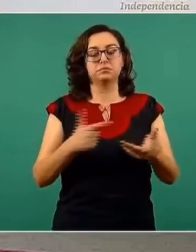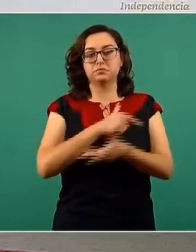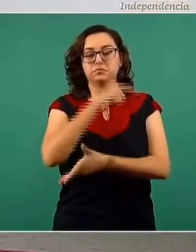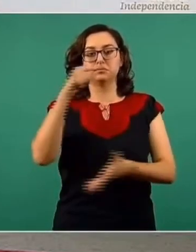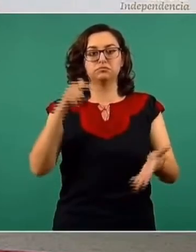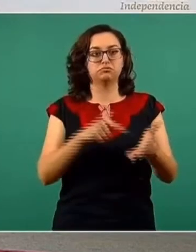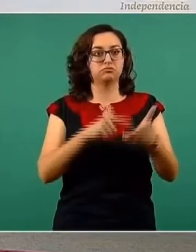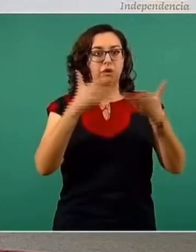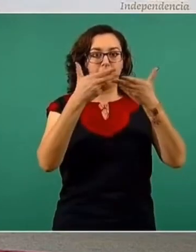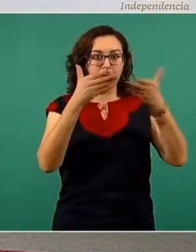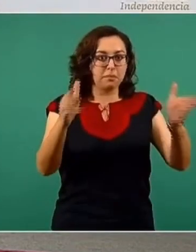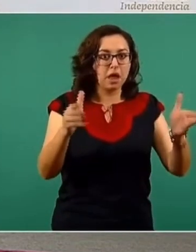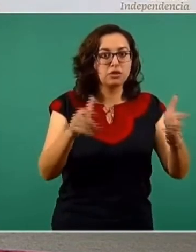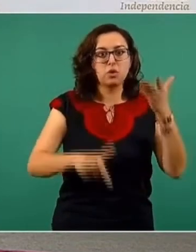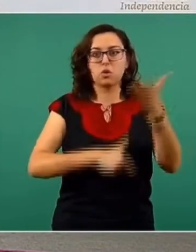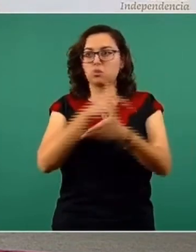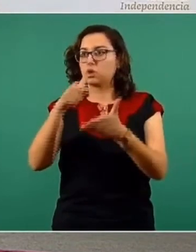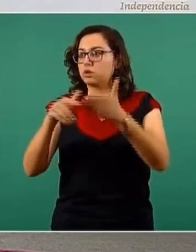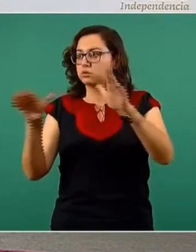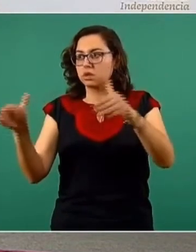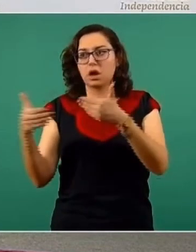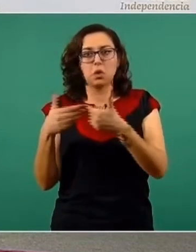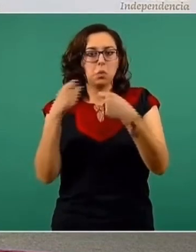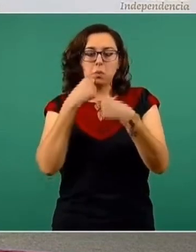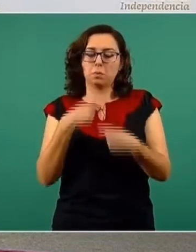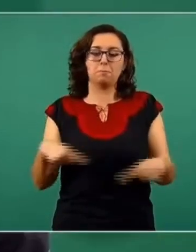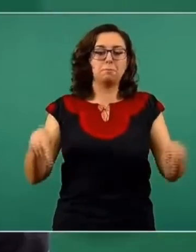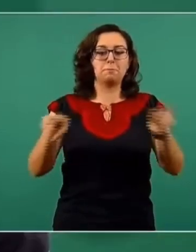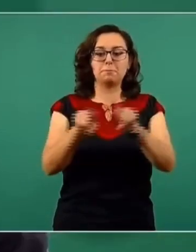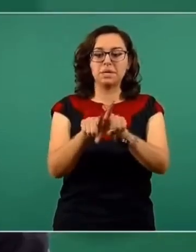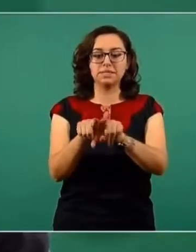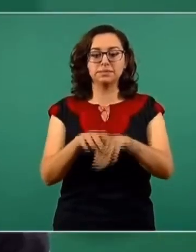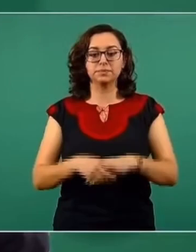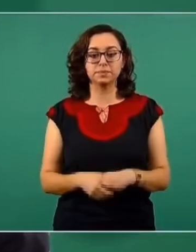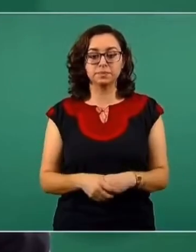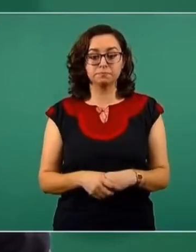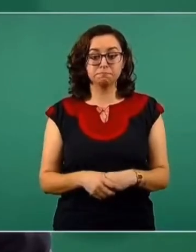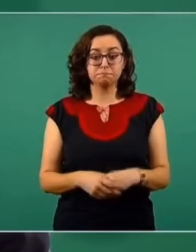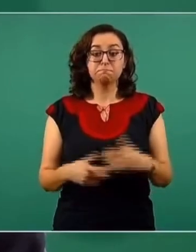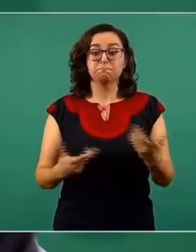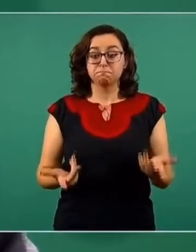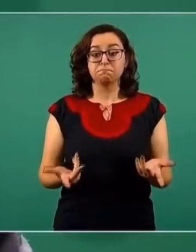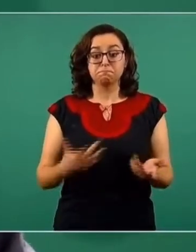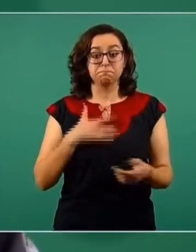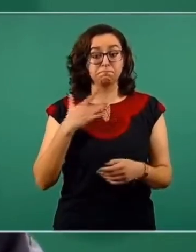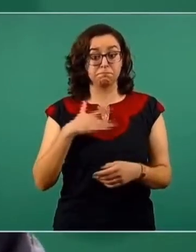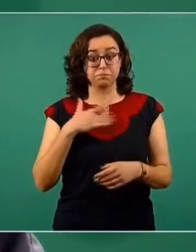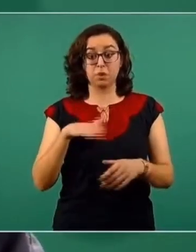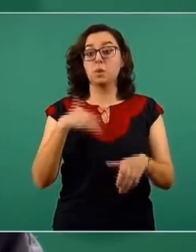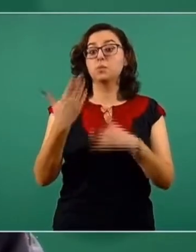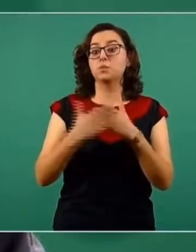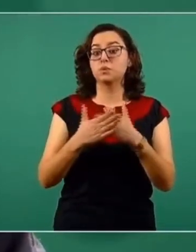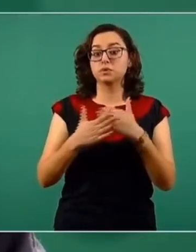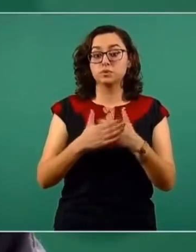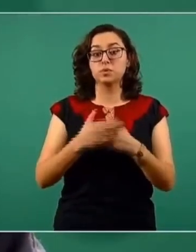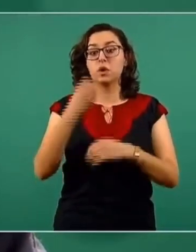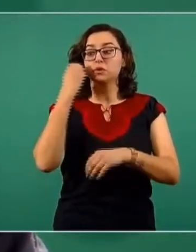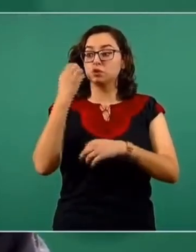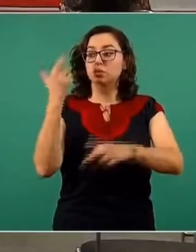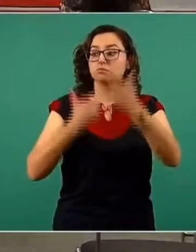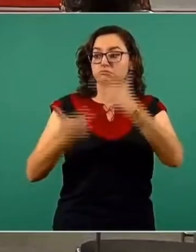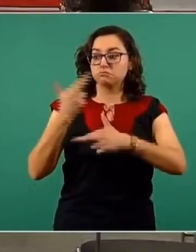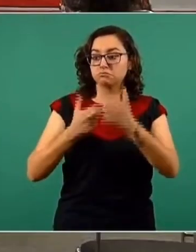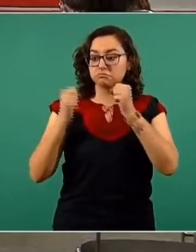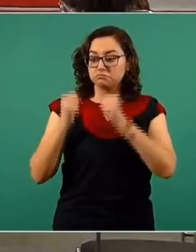abiertos y cerrados. Entonces, definitivamente el retorno seguro es una prioridad para